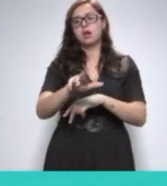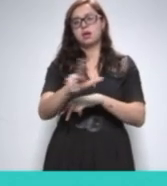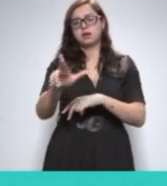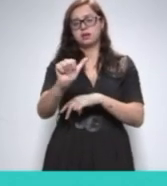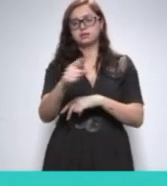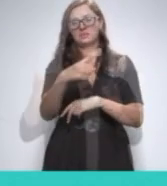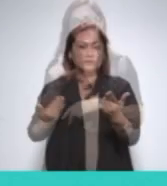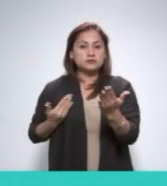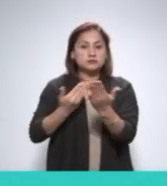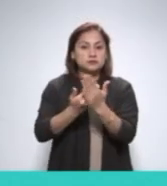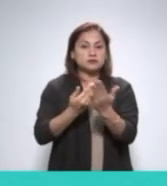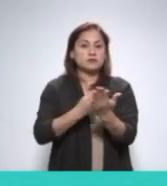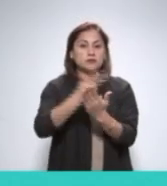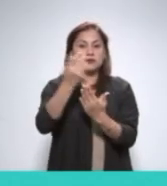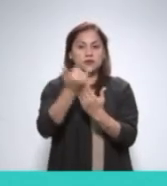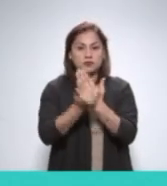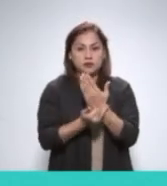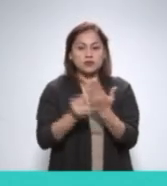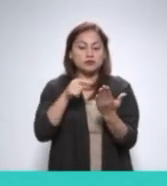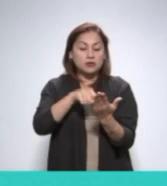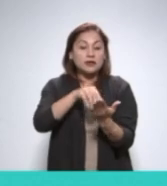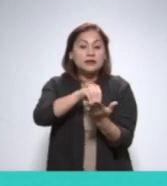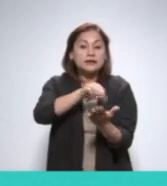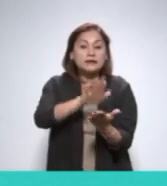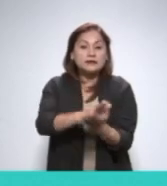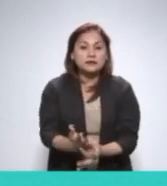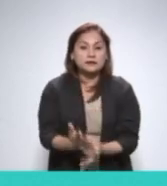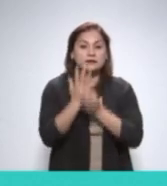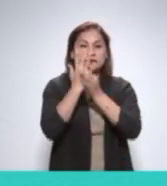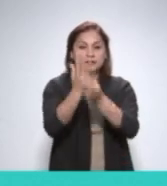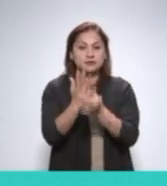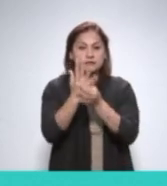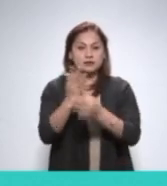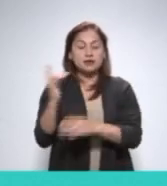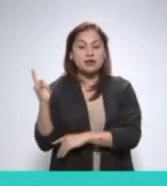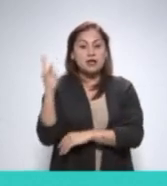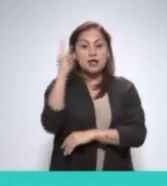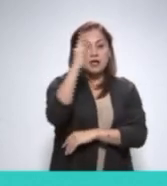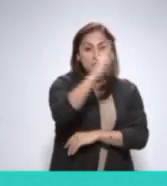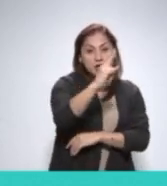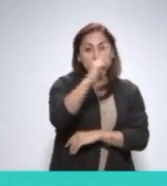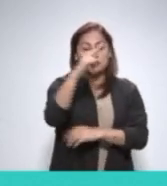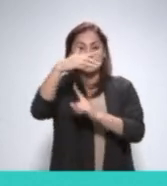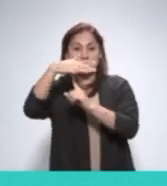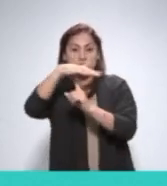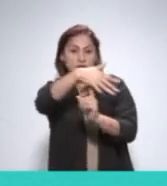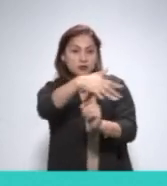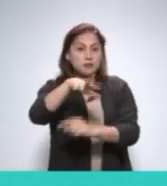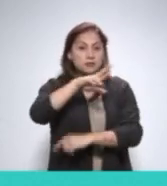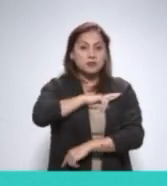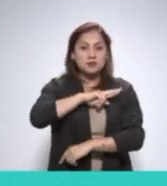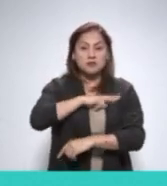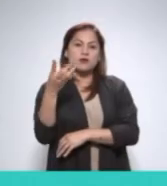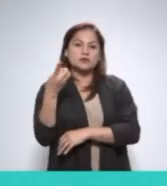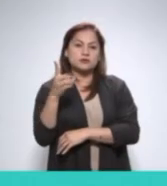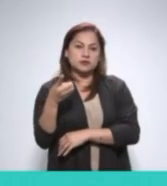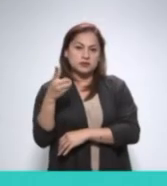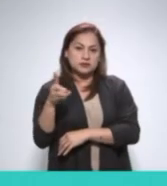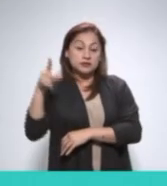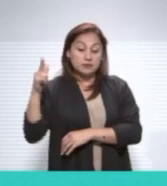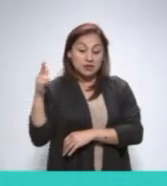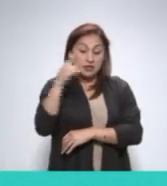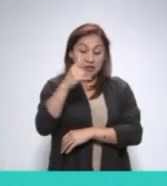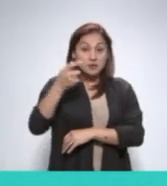obligado a proporcionarle la información. En el análisis del caso, la ponencia del comisionado Salas Suárez advirtió que la unidad de transparencia de la Sedena